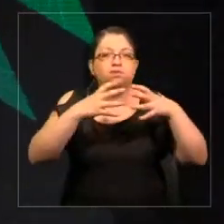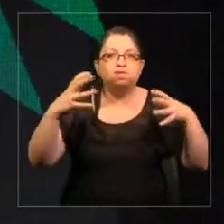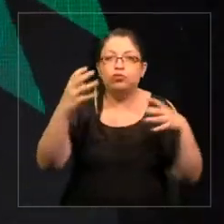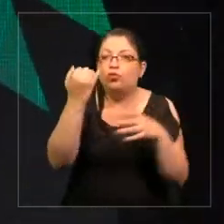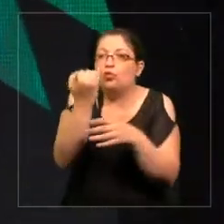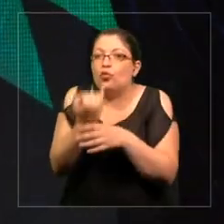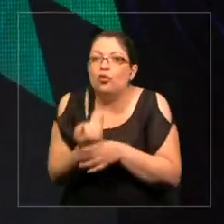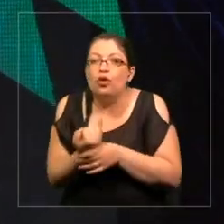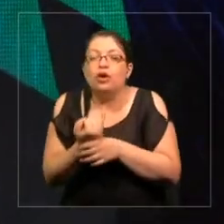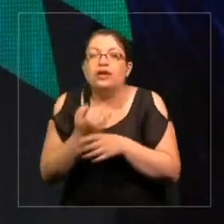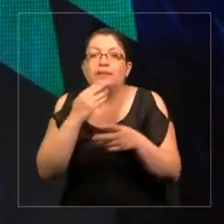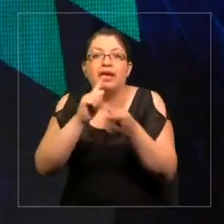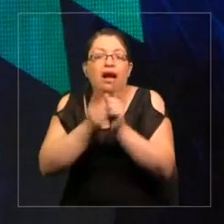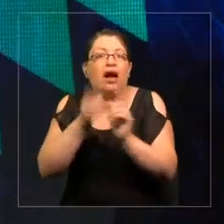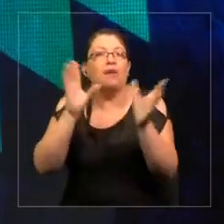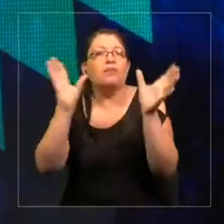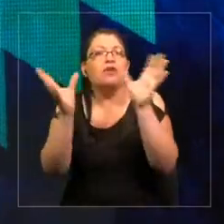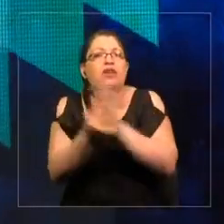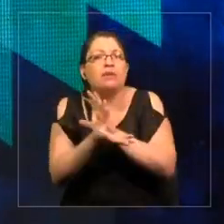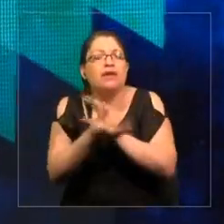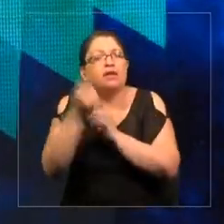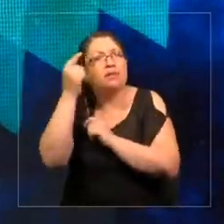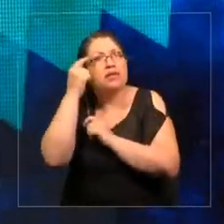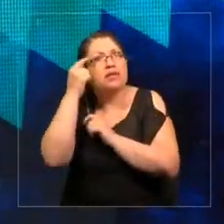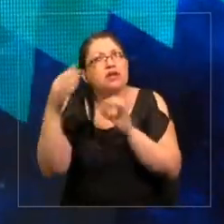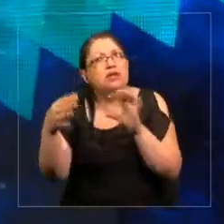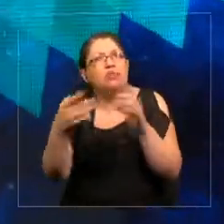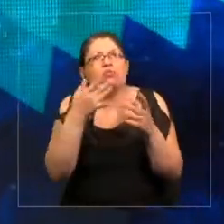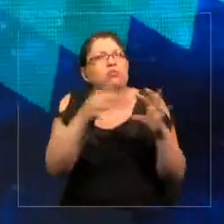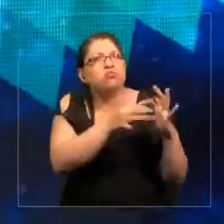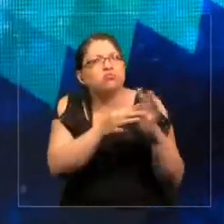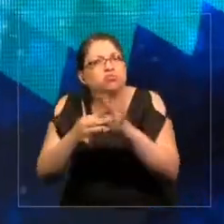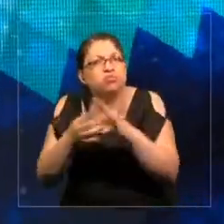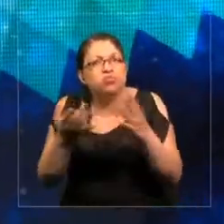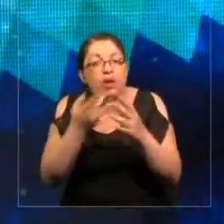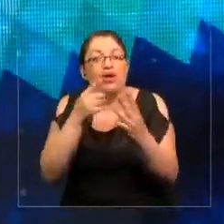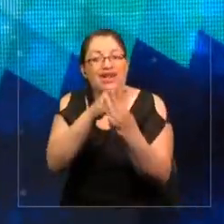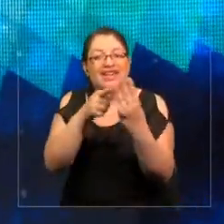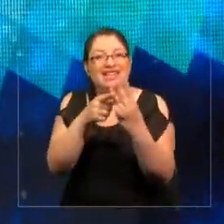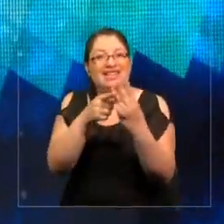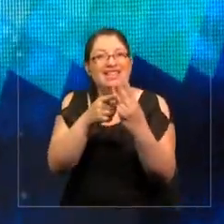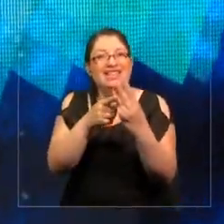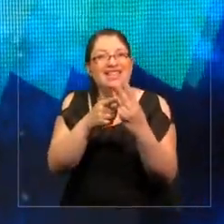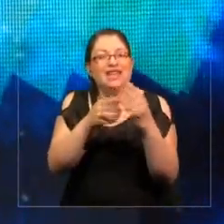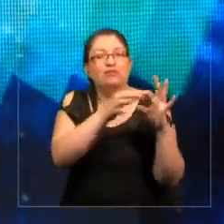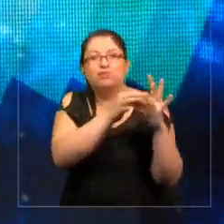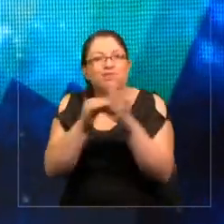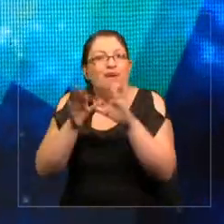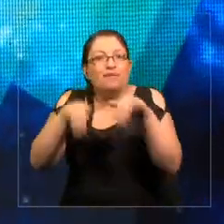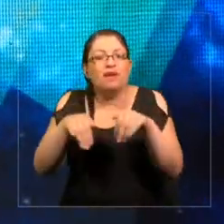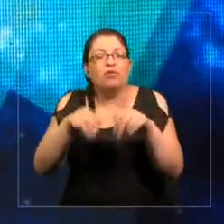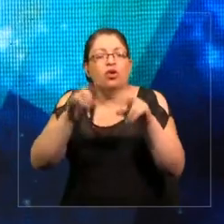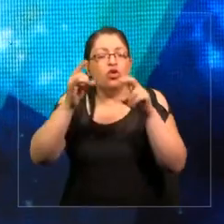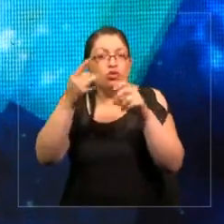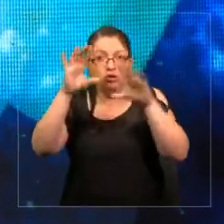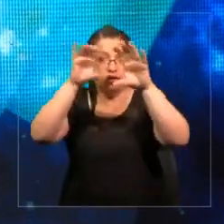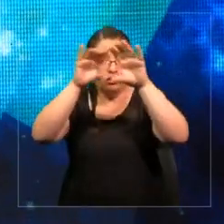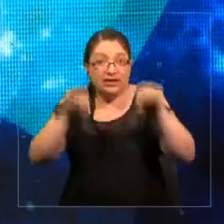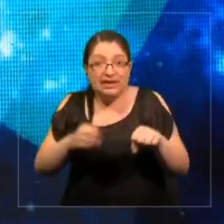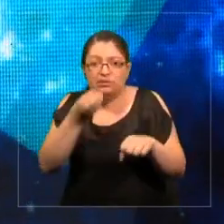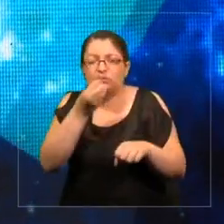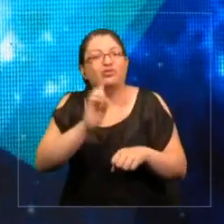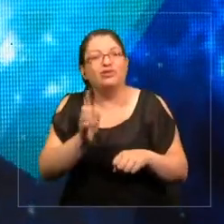cambio climático. A las causas subyacentes, porque son causas comunes. No solo sistemas alimentarios, sino también